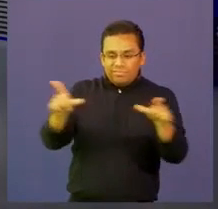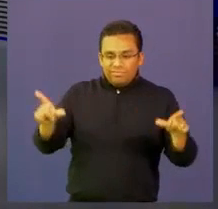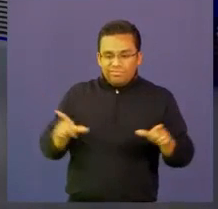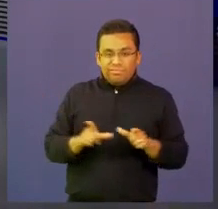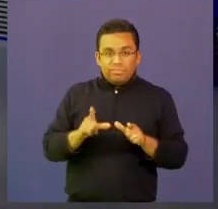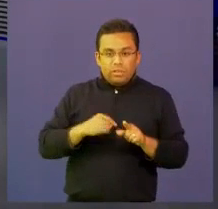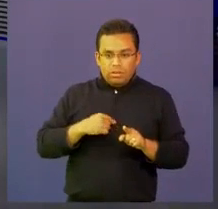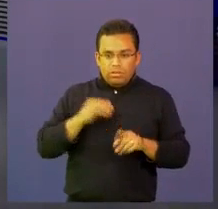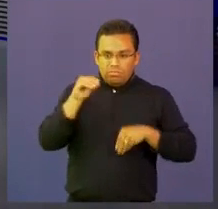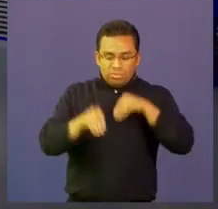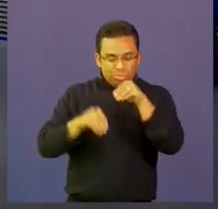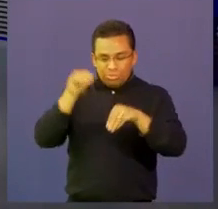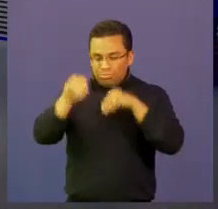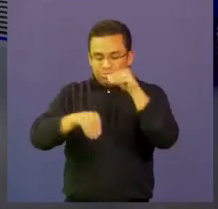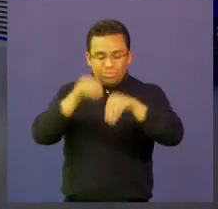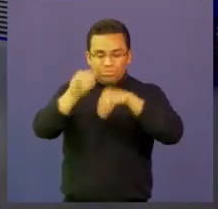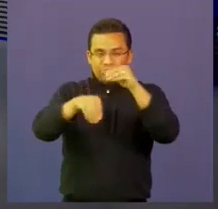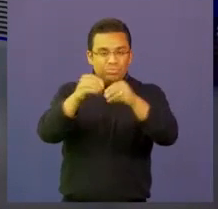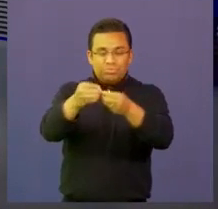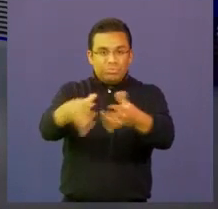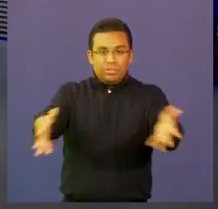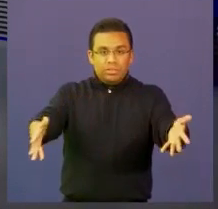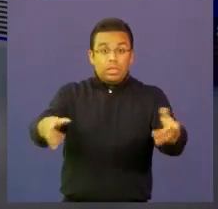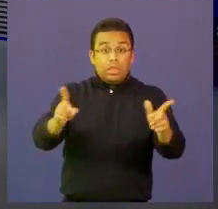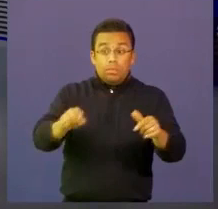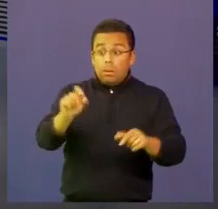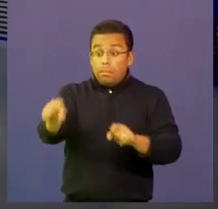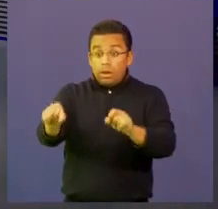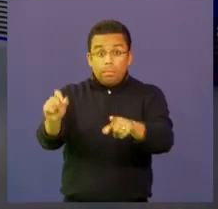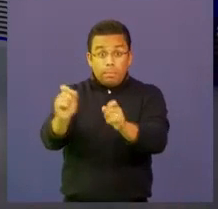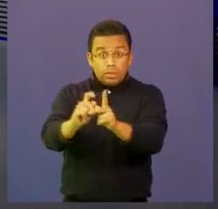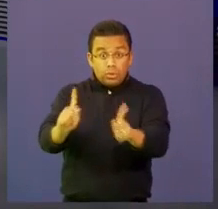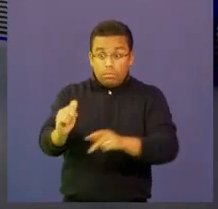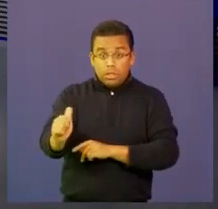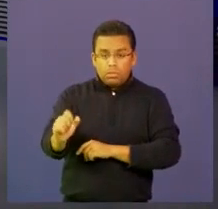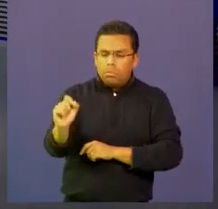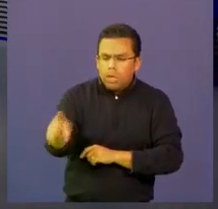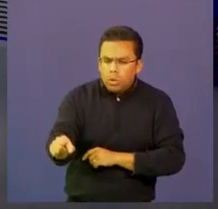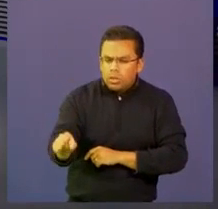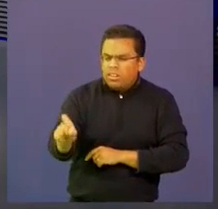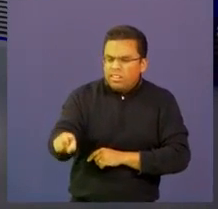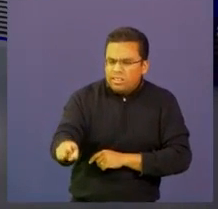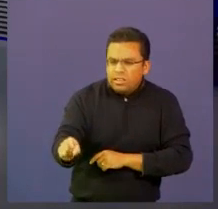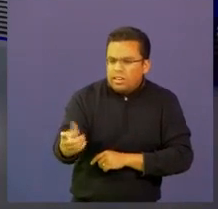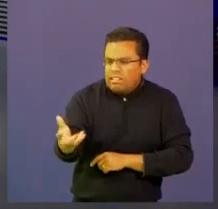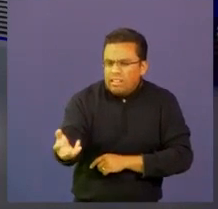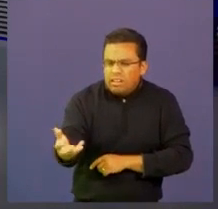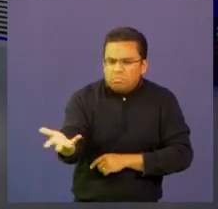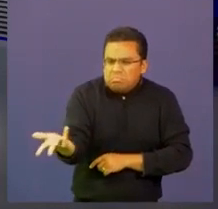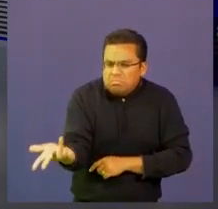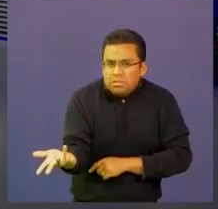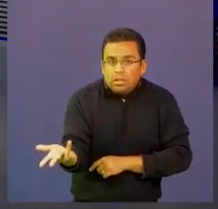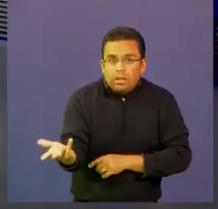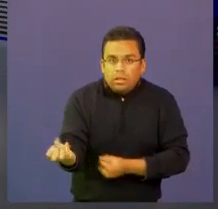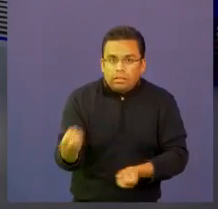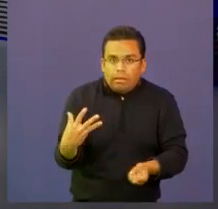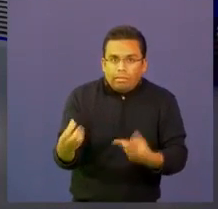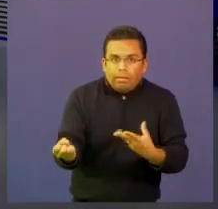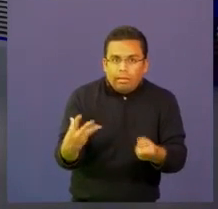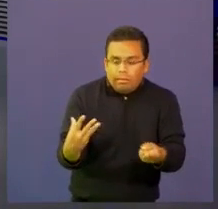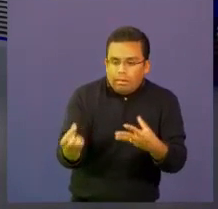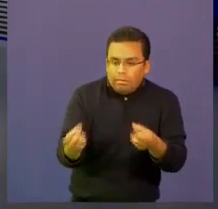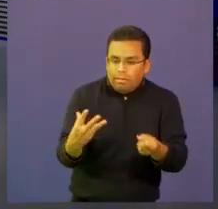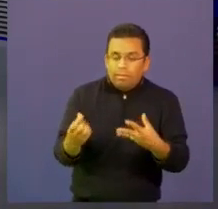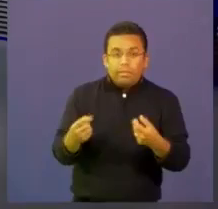muchas cosas. Yo creo que preguntándole más a los estudiantes también, qué necesitan y cómo se sentirían y qué quisieran, les genera muchas herramientas para